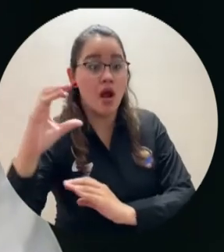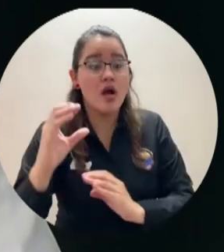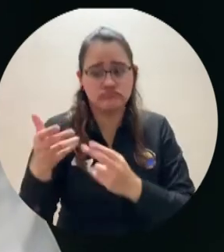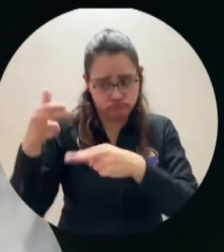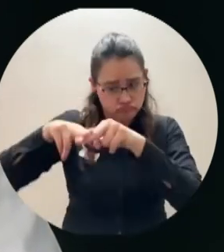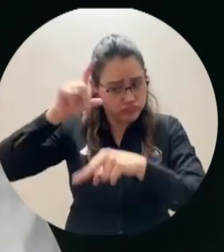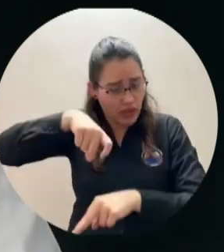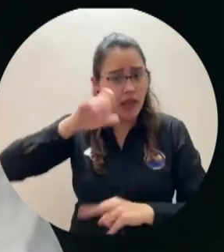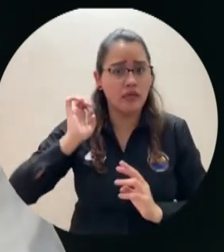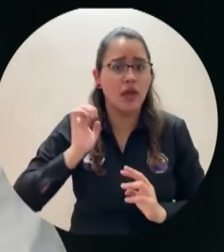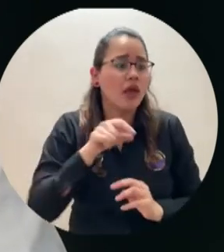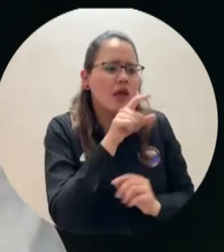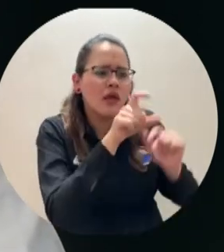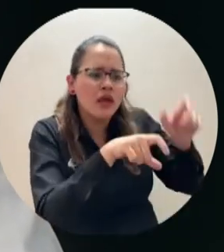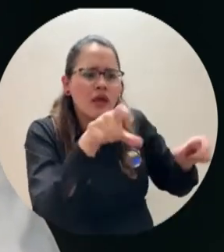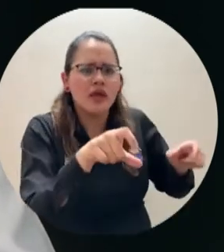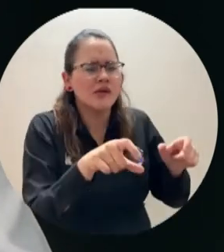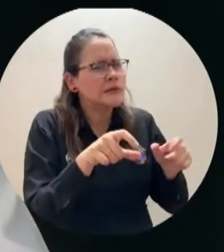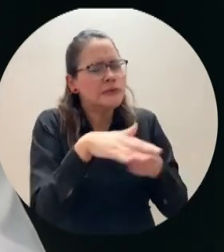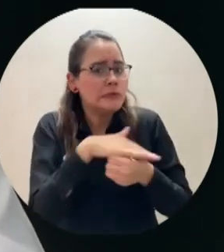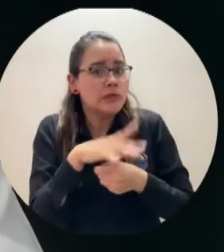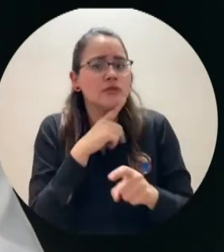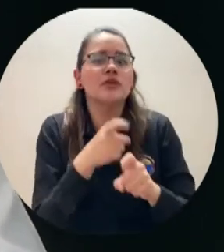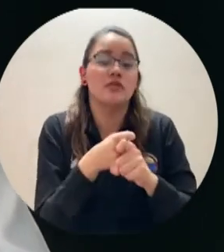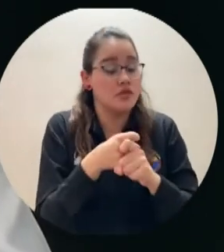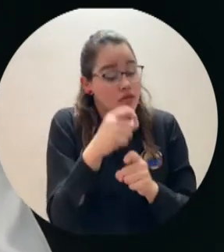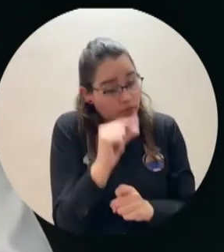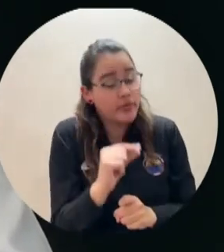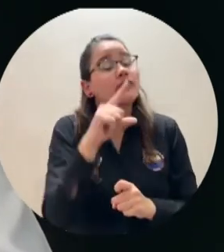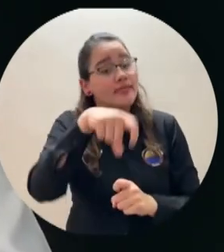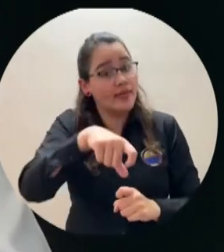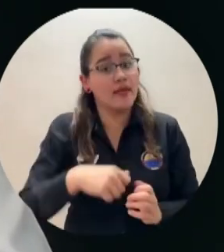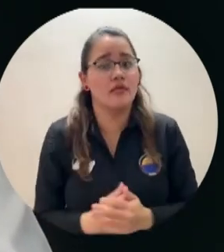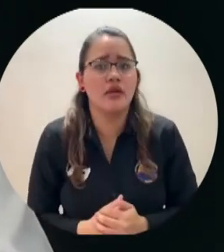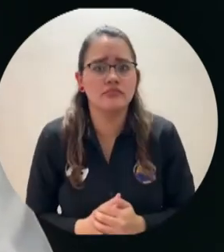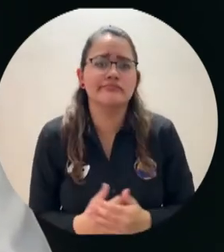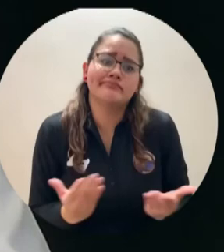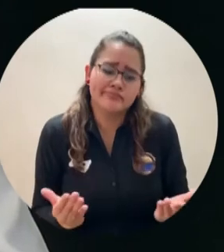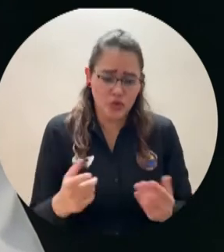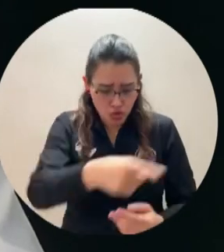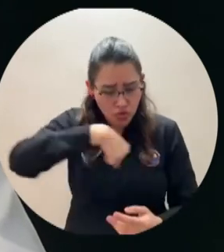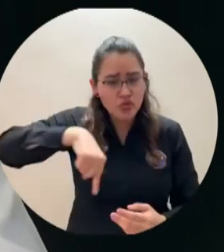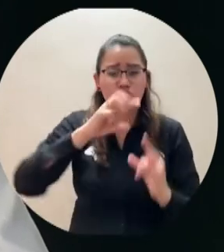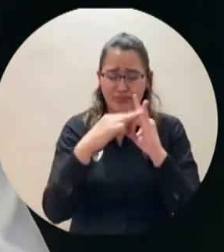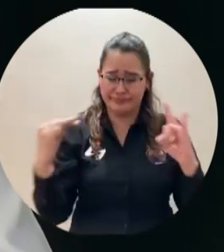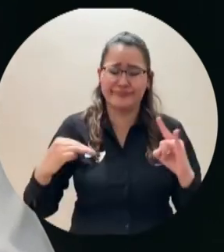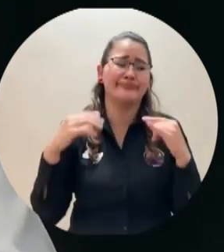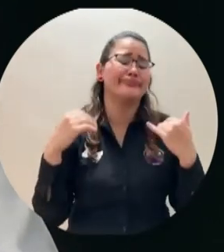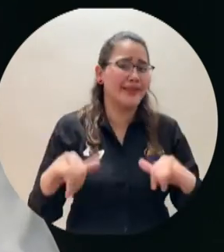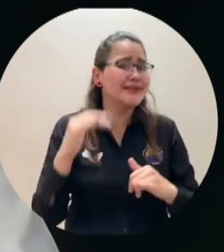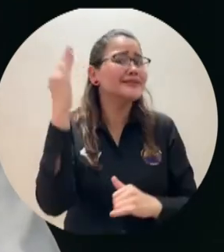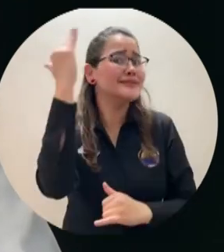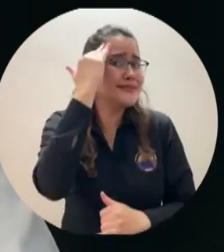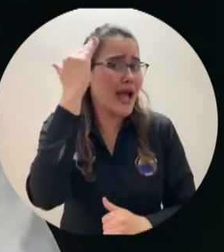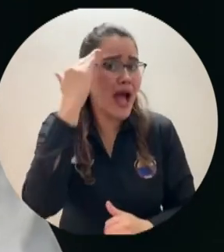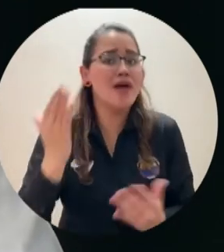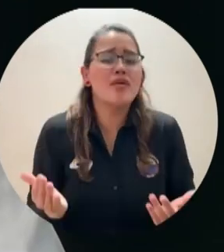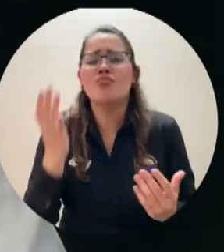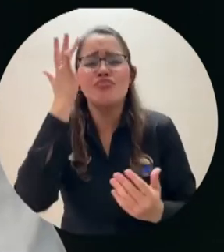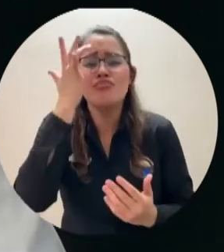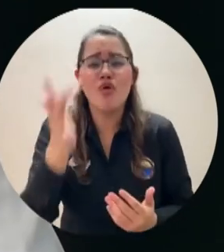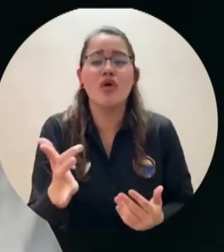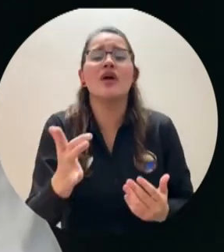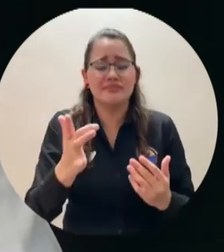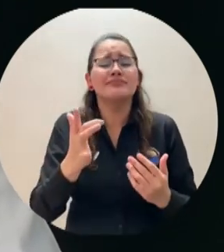sentimos a diario. La universidad durante la pandemia ha realizado un esfuerzo enorme, no solo para generar alivios en las matrículas, sino para